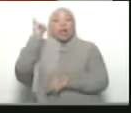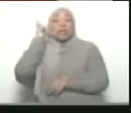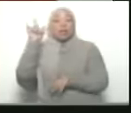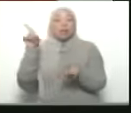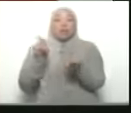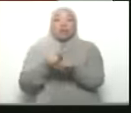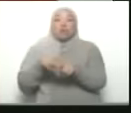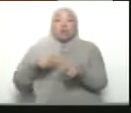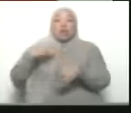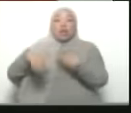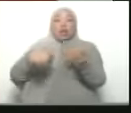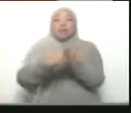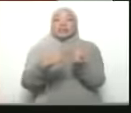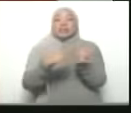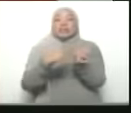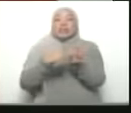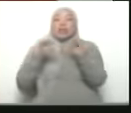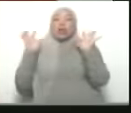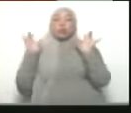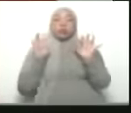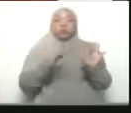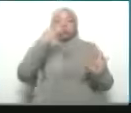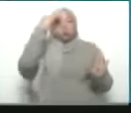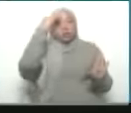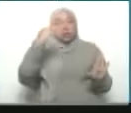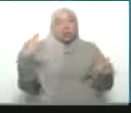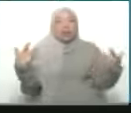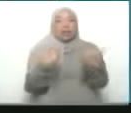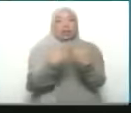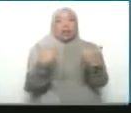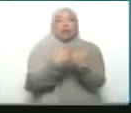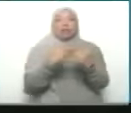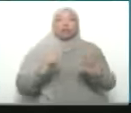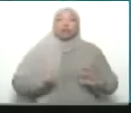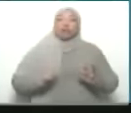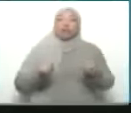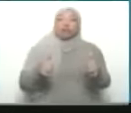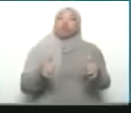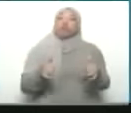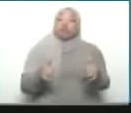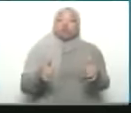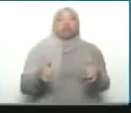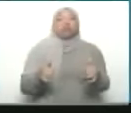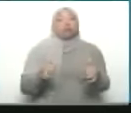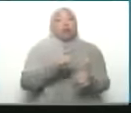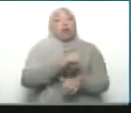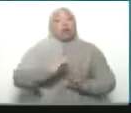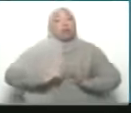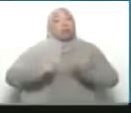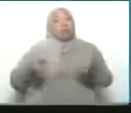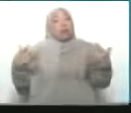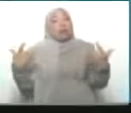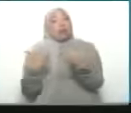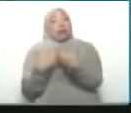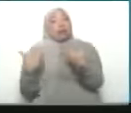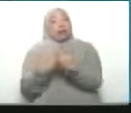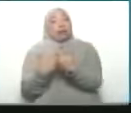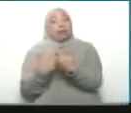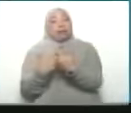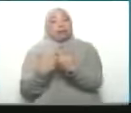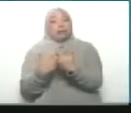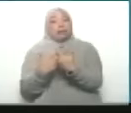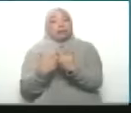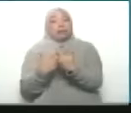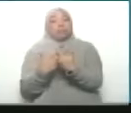combatientes desde Siria. Esa sería la escalada de la guerra precisamente en manos